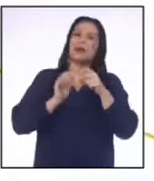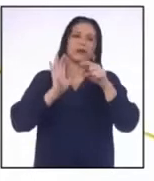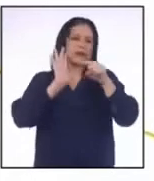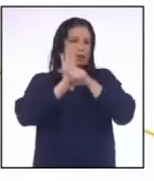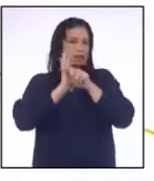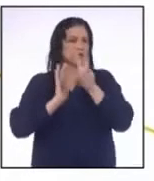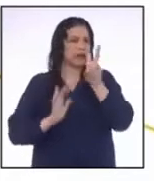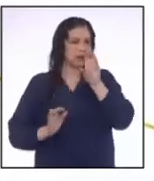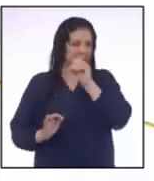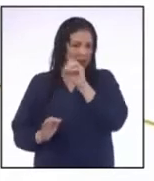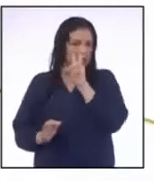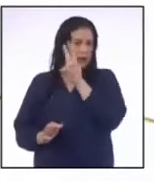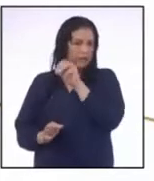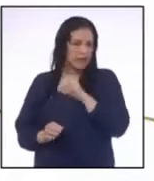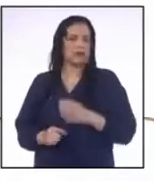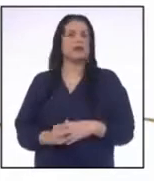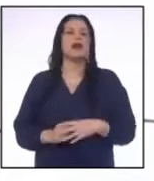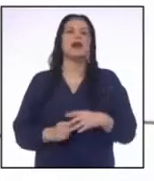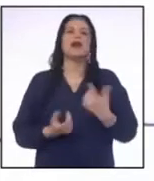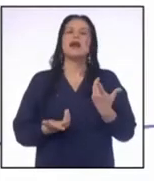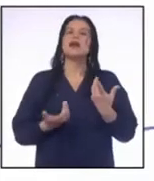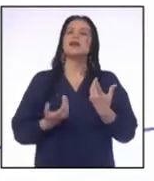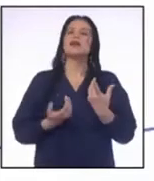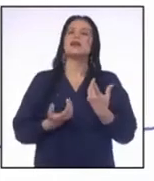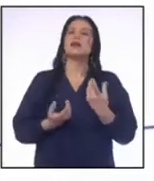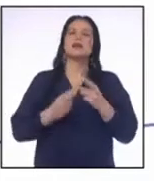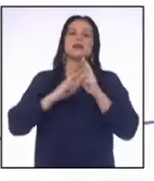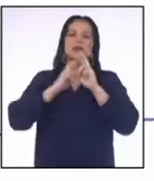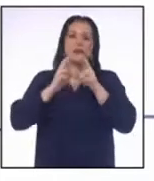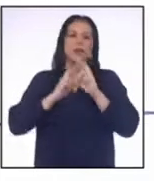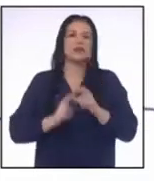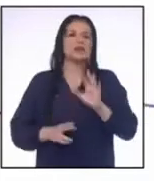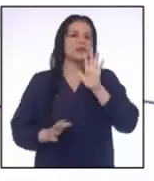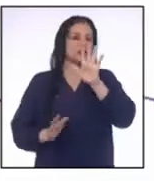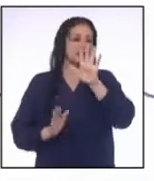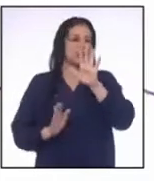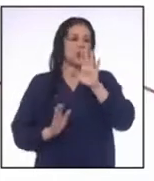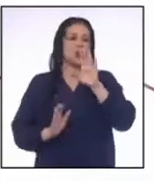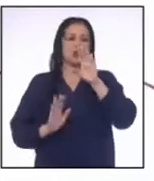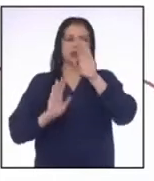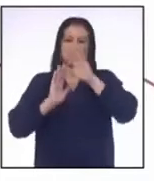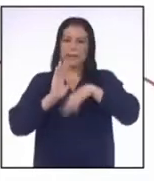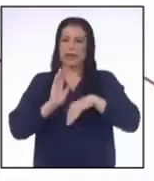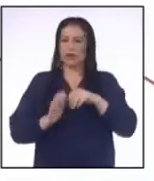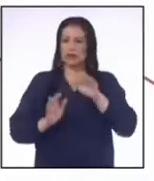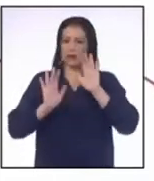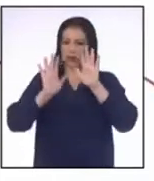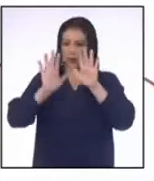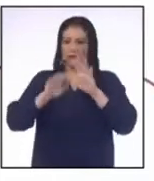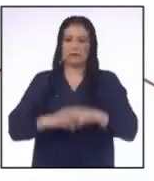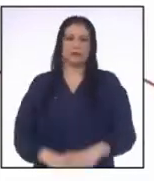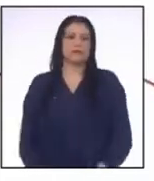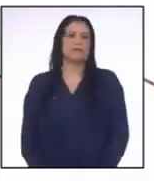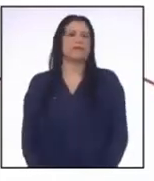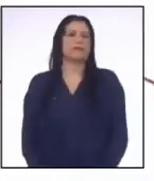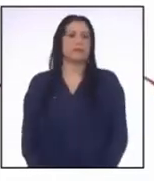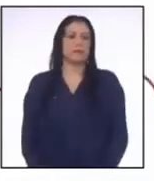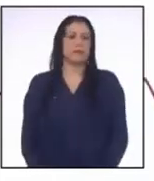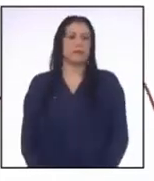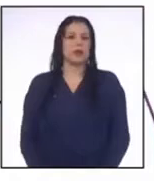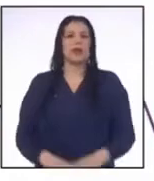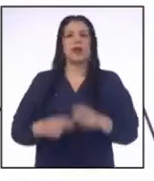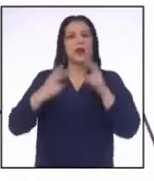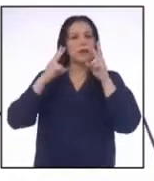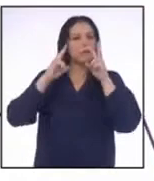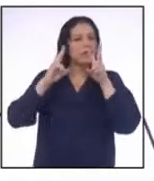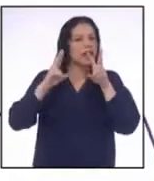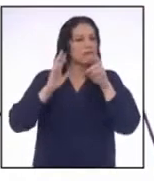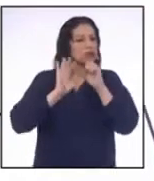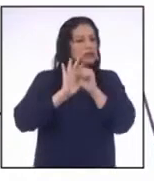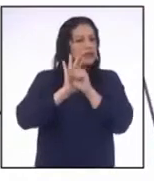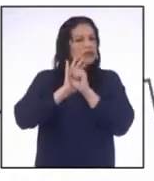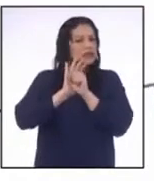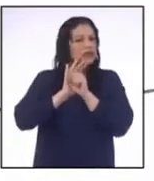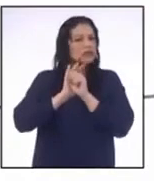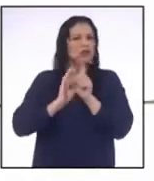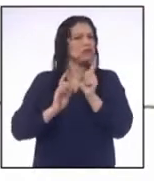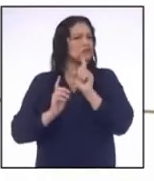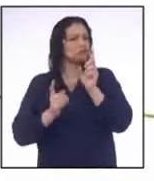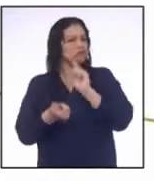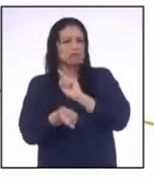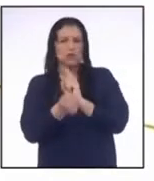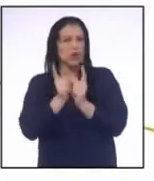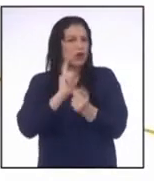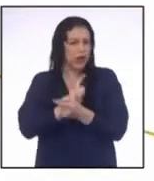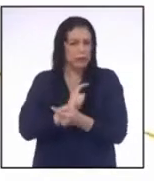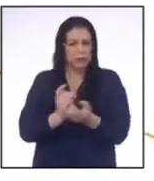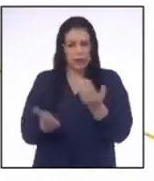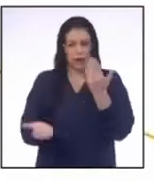20 Resolviendo la diferencia tenemos 5 es menor que 10 Observamos que el signo de la desigualdad no varía